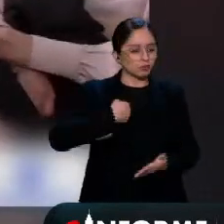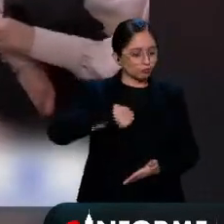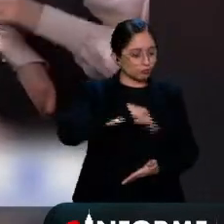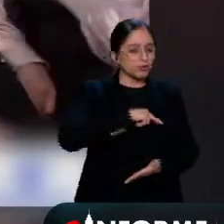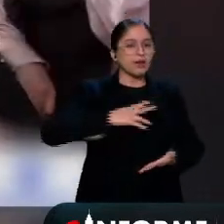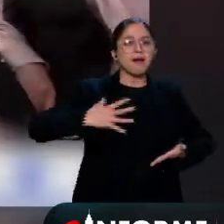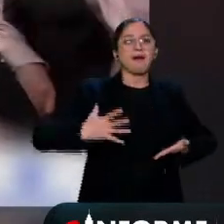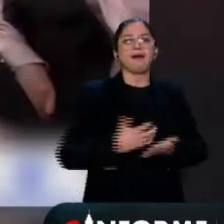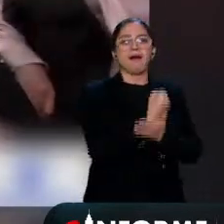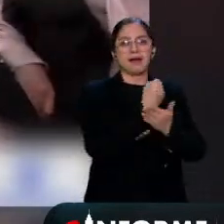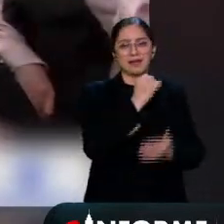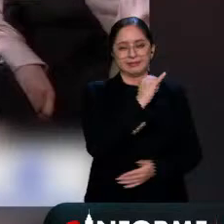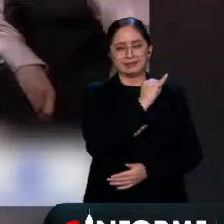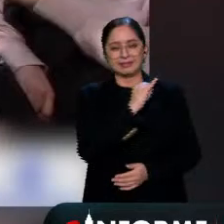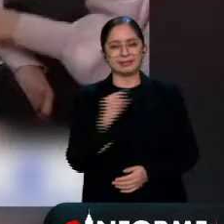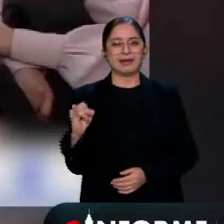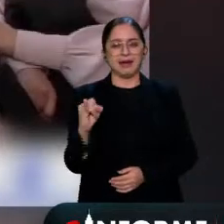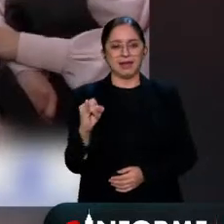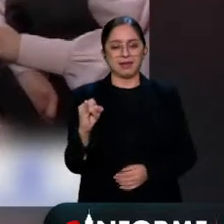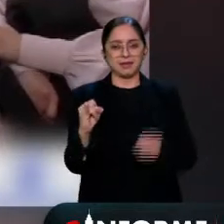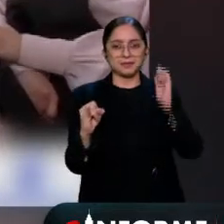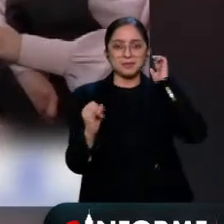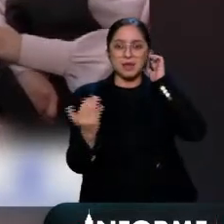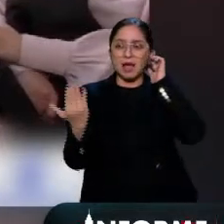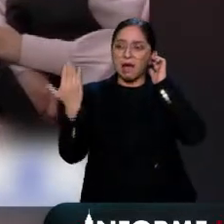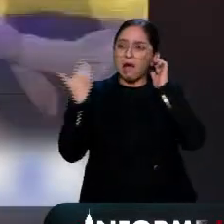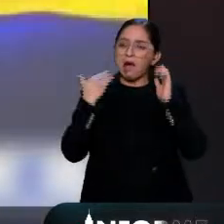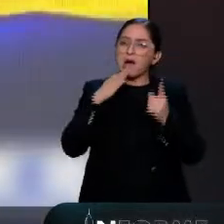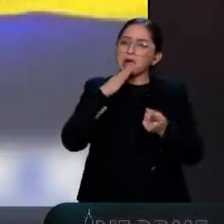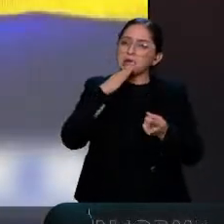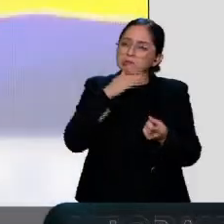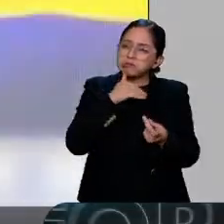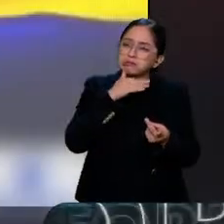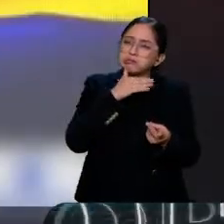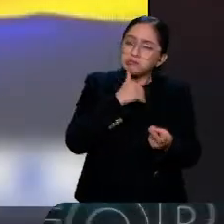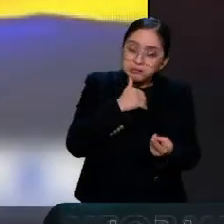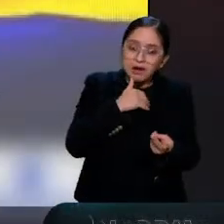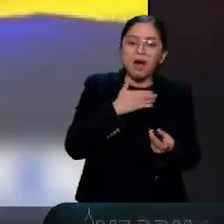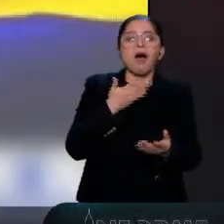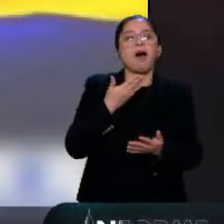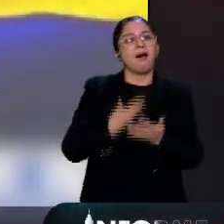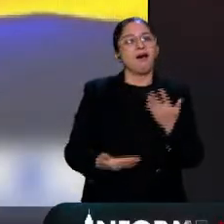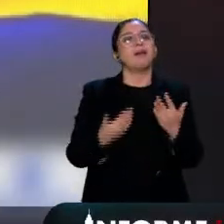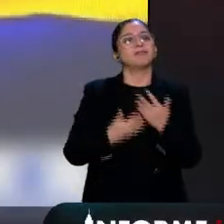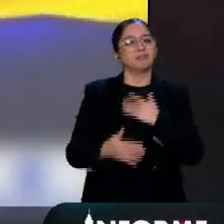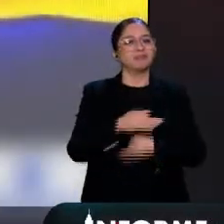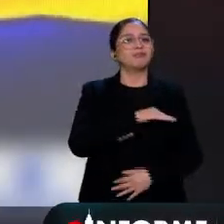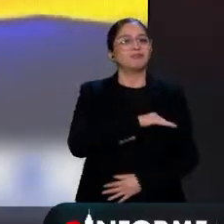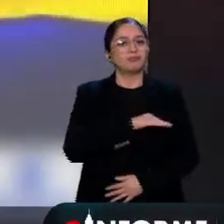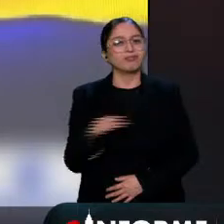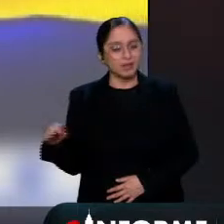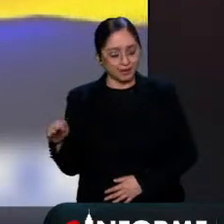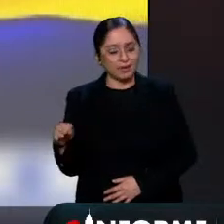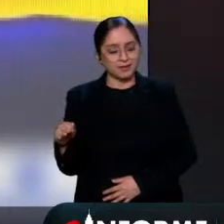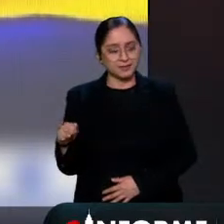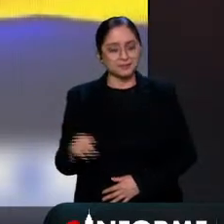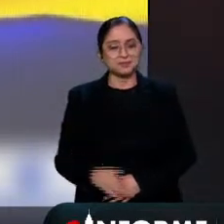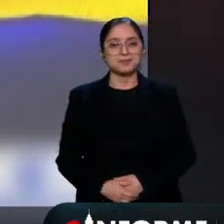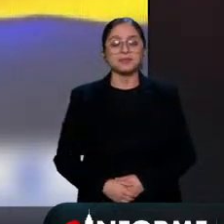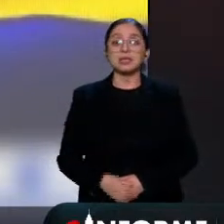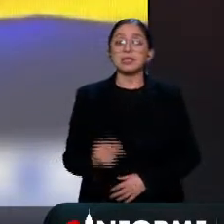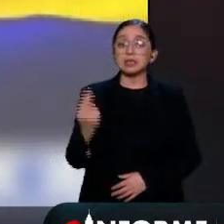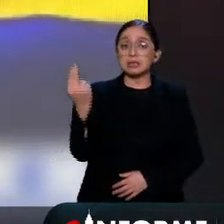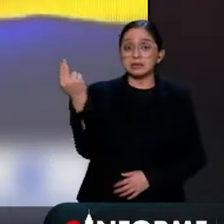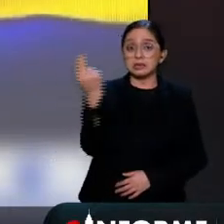Hicimos posible lo imposible. Tenemos que terminar de una vez y para siempre